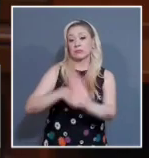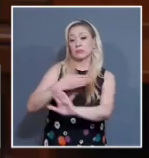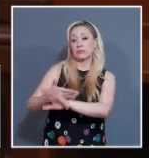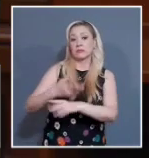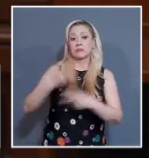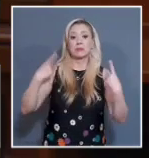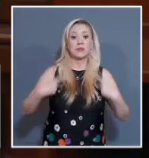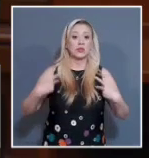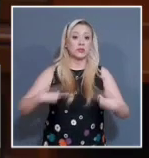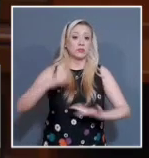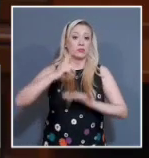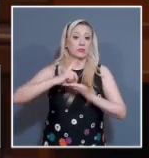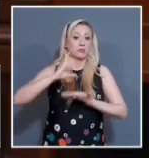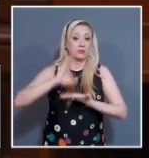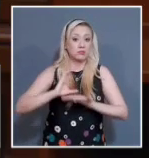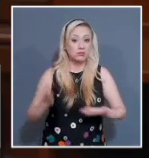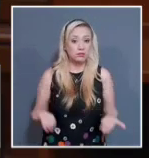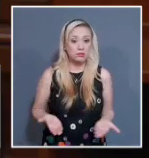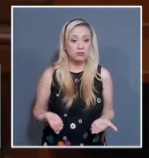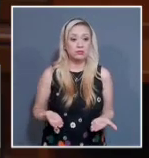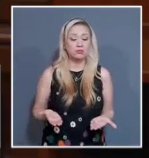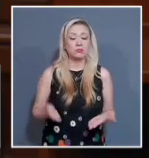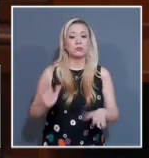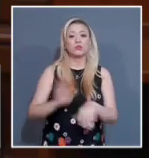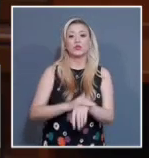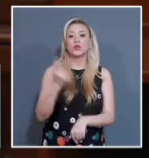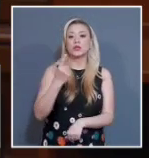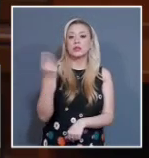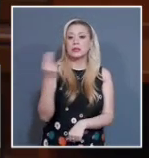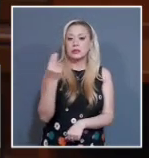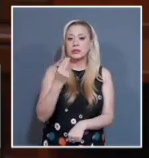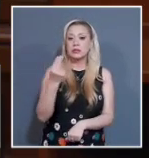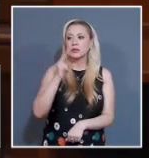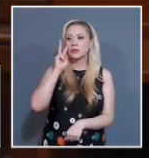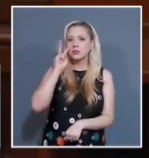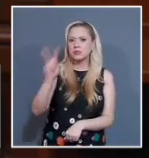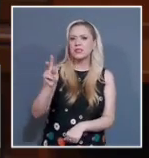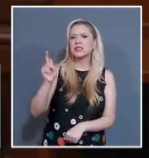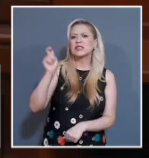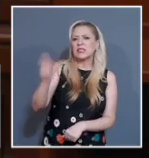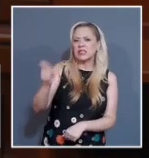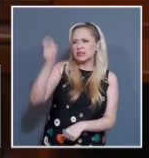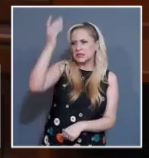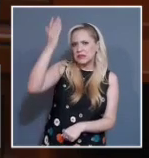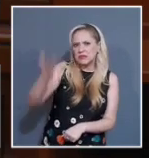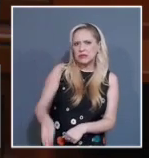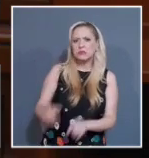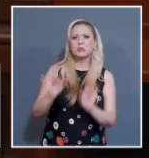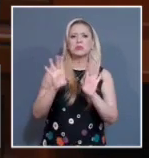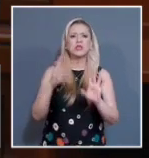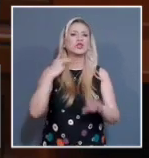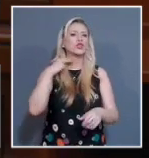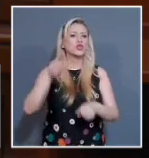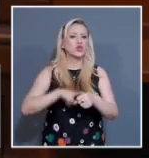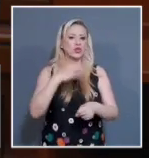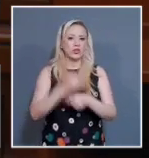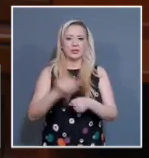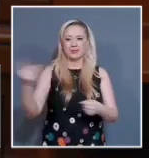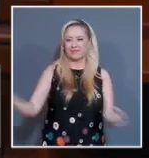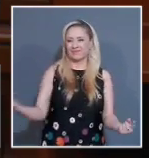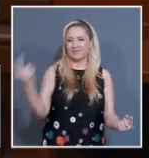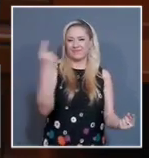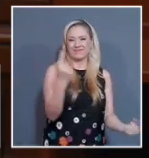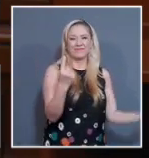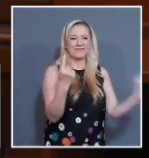pues prevén supuestos en los que para verificar la identidad de los comparecientes ante un notario público, tanto este como los testigos de identidad,